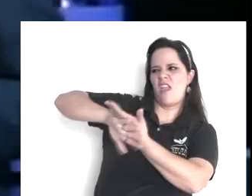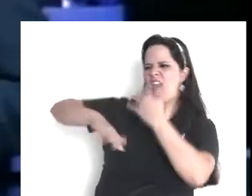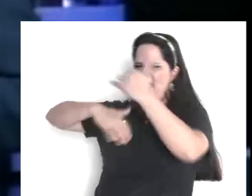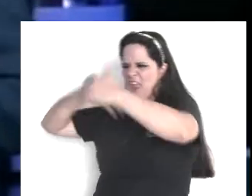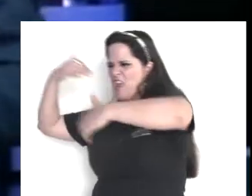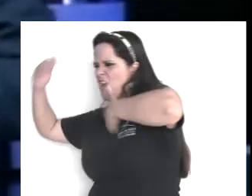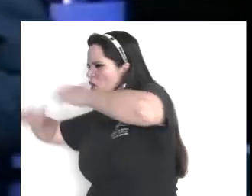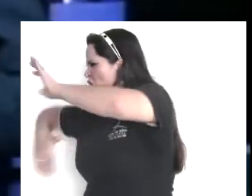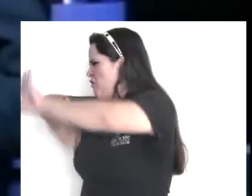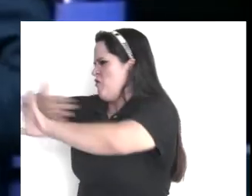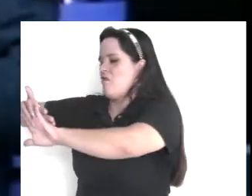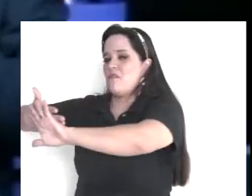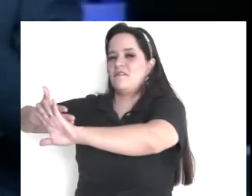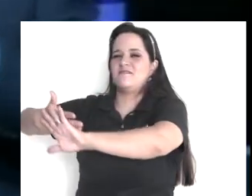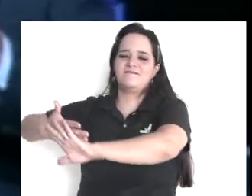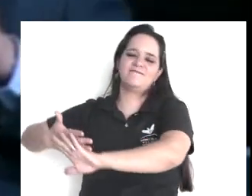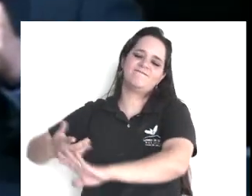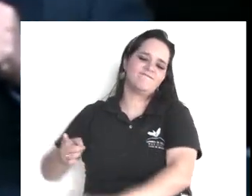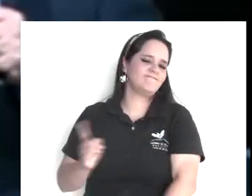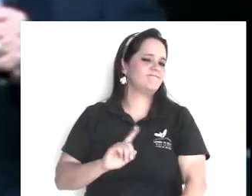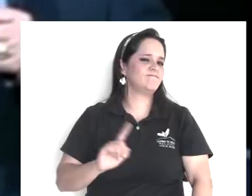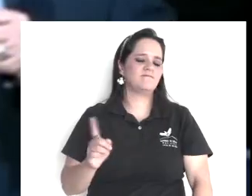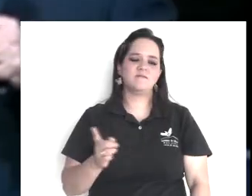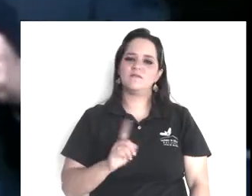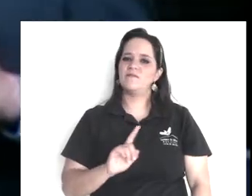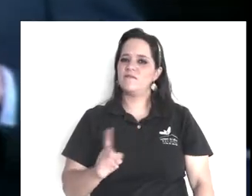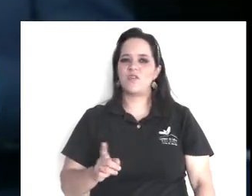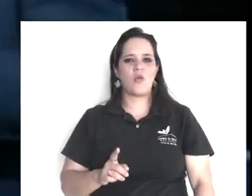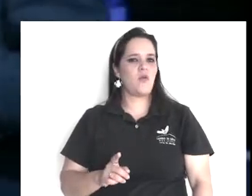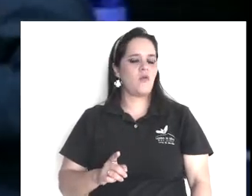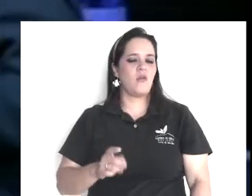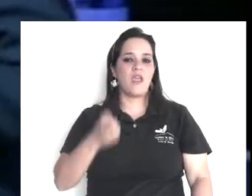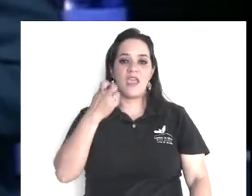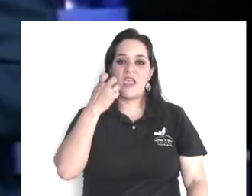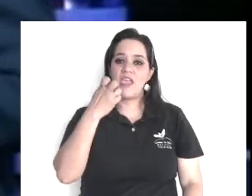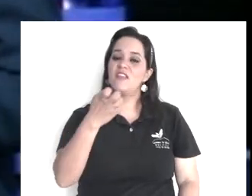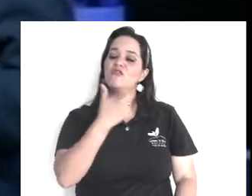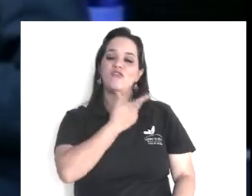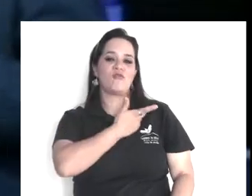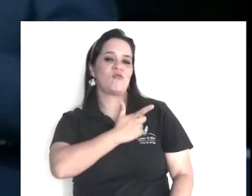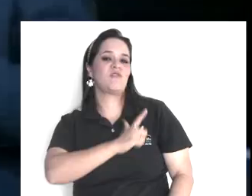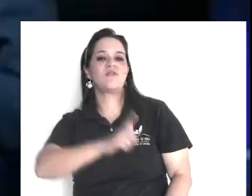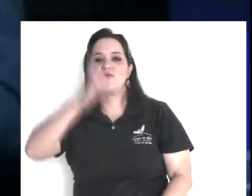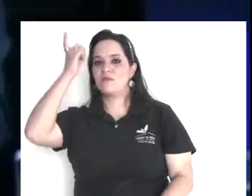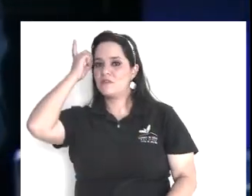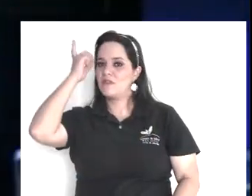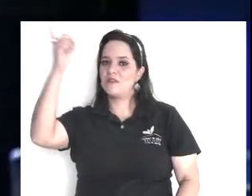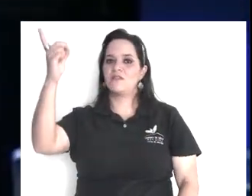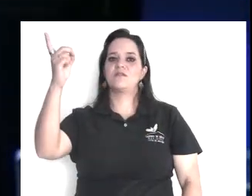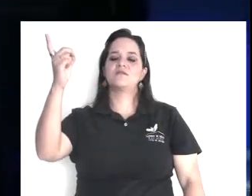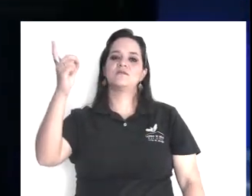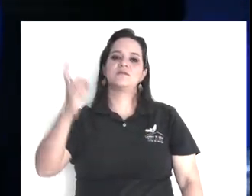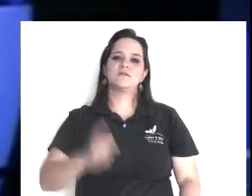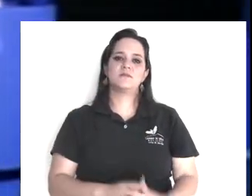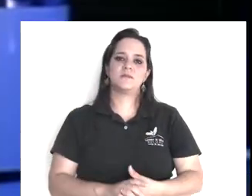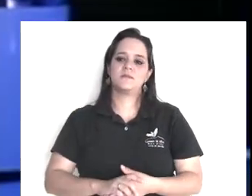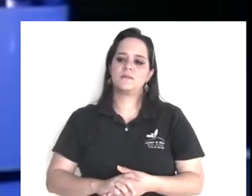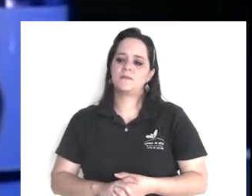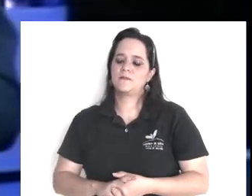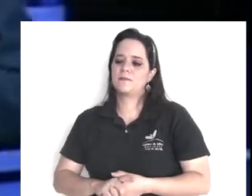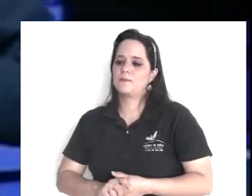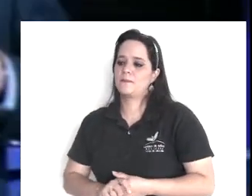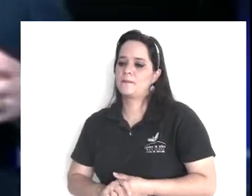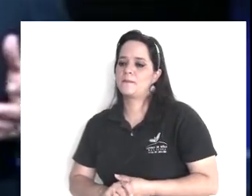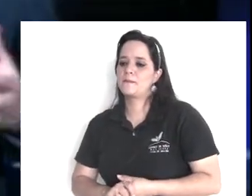y el otro, ve que hasta se te salta la vena, aquí, y dice, no, si es cierto, es verdad lo que me está diciendo, y